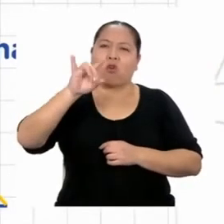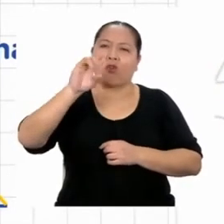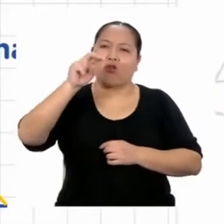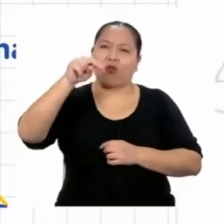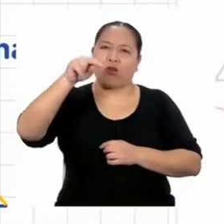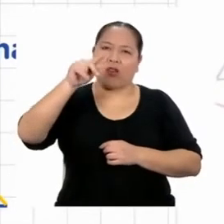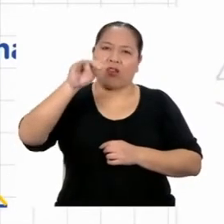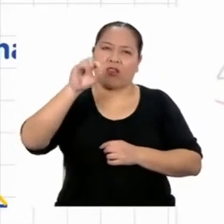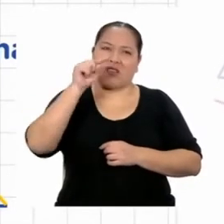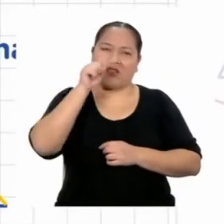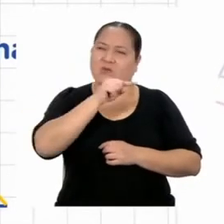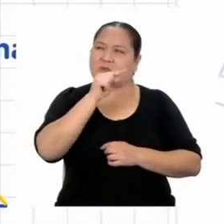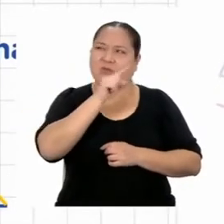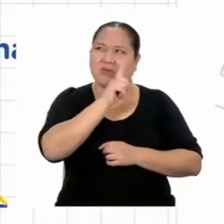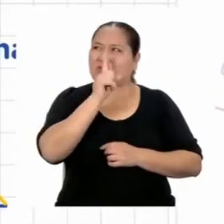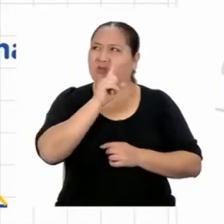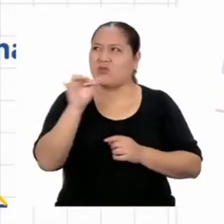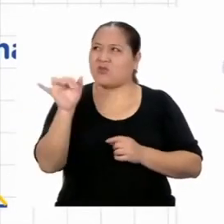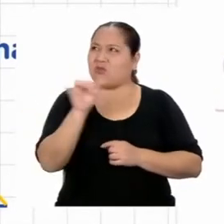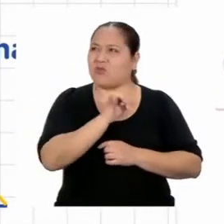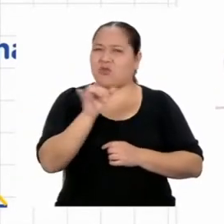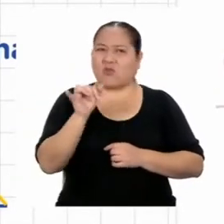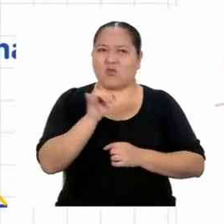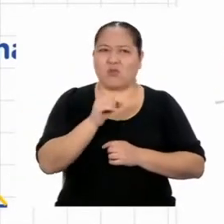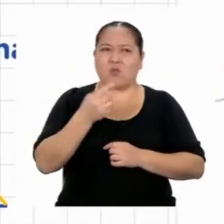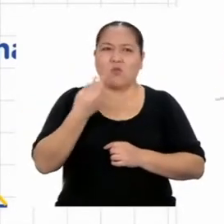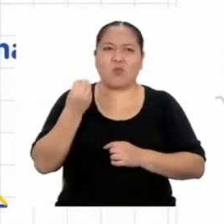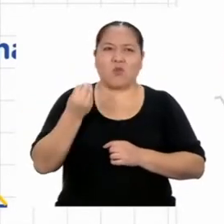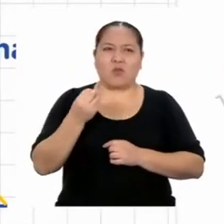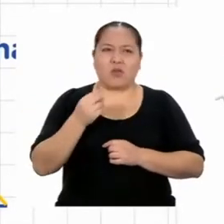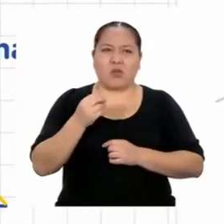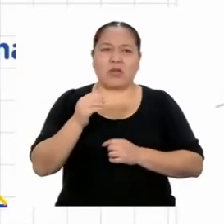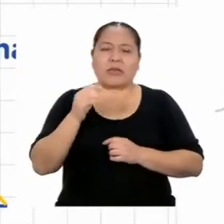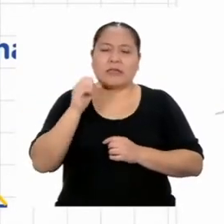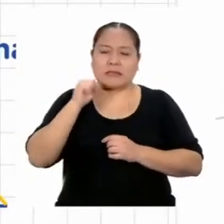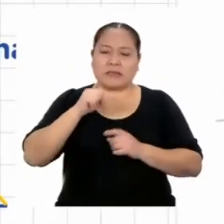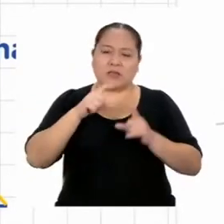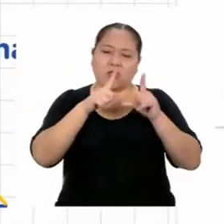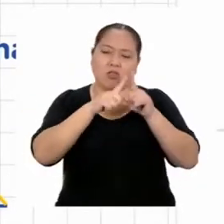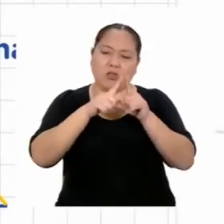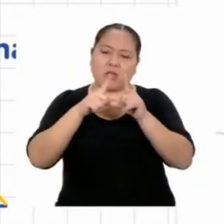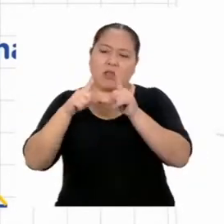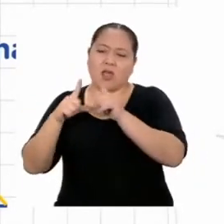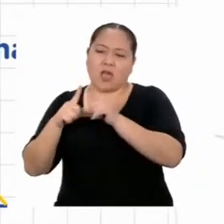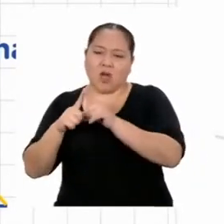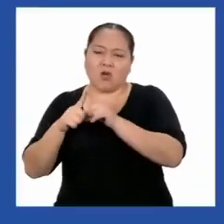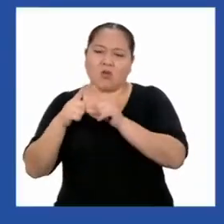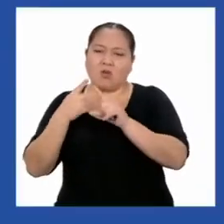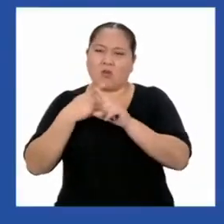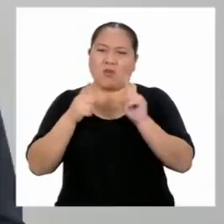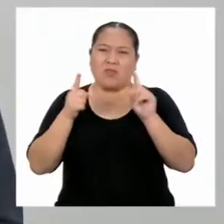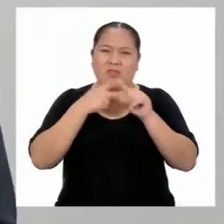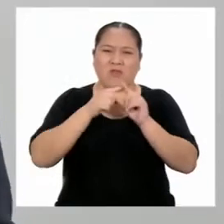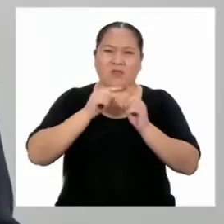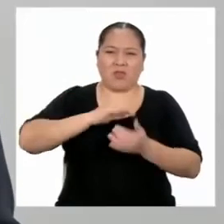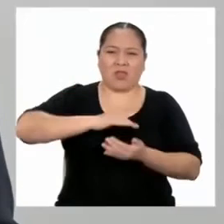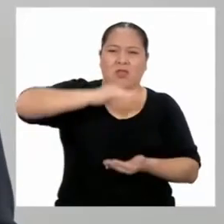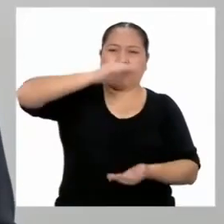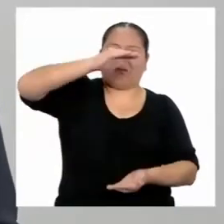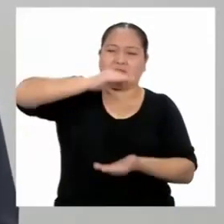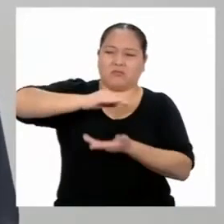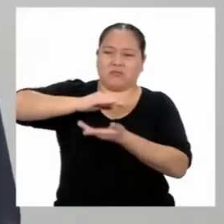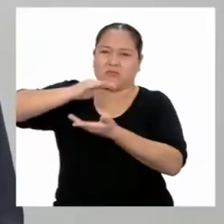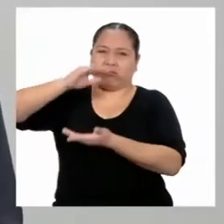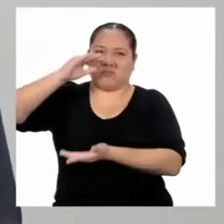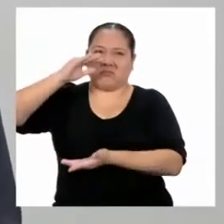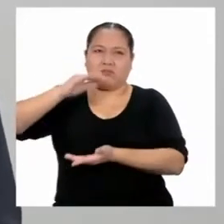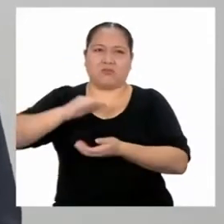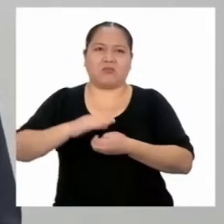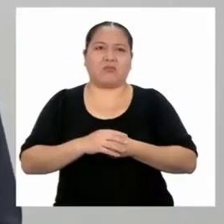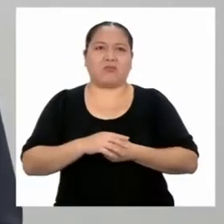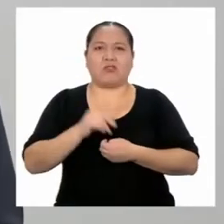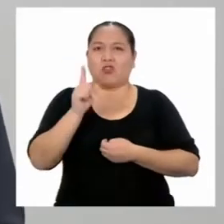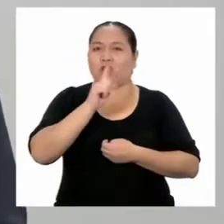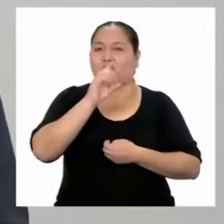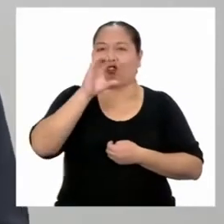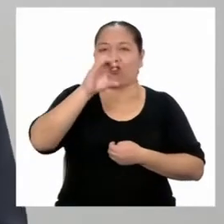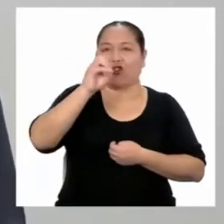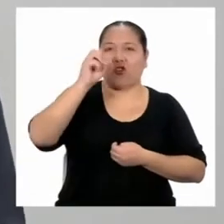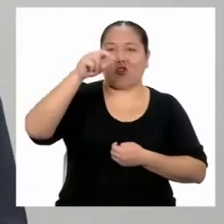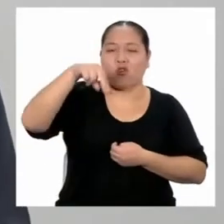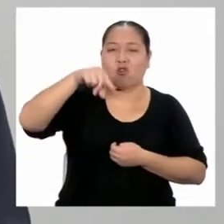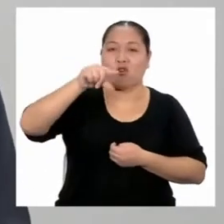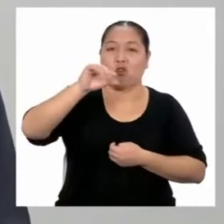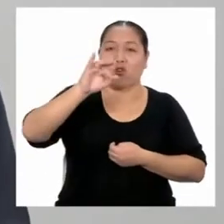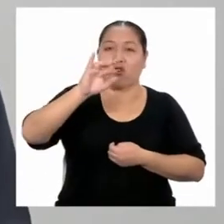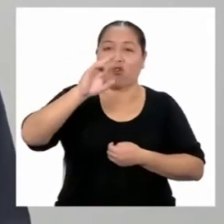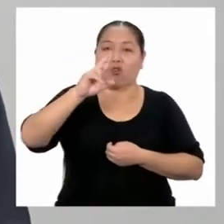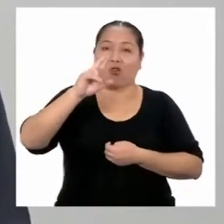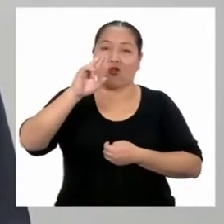veo que no son congruentes, porque podrían tener la misma forma, pero no el mismo tamaño. Bueno, no son congruentes, pero